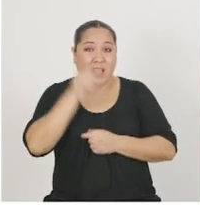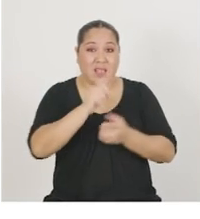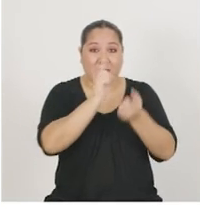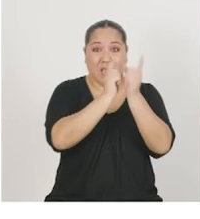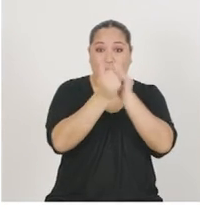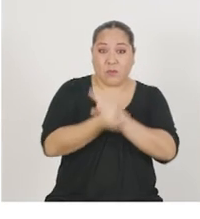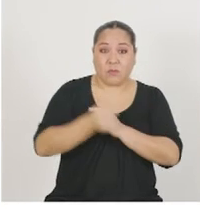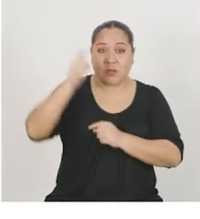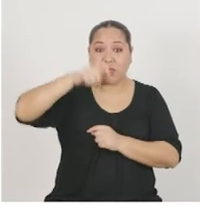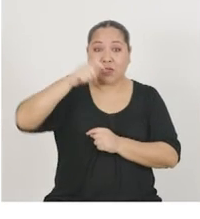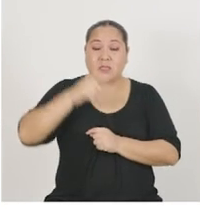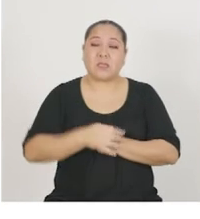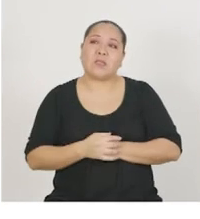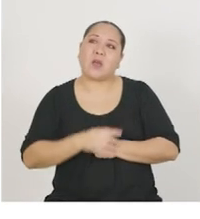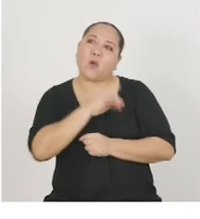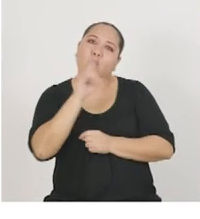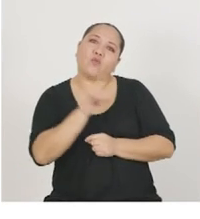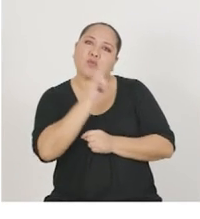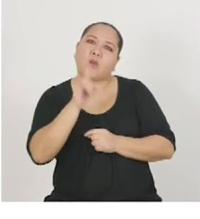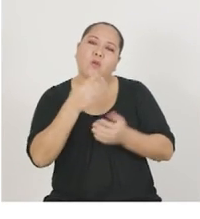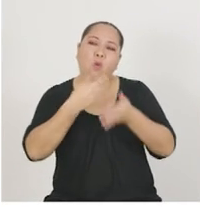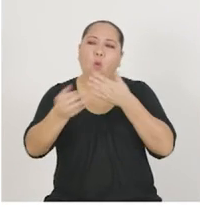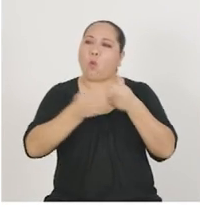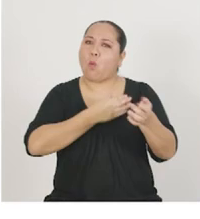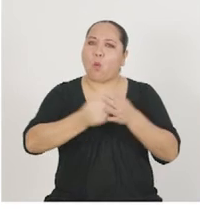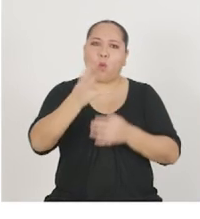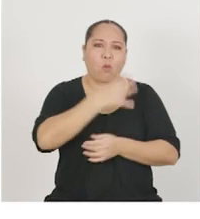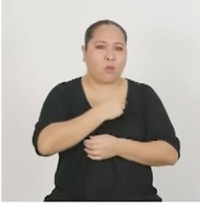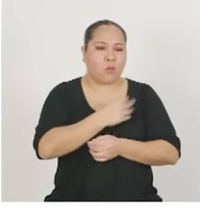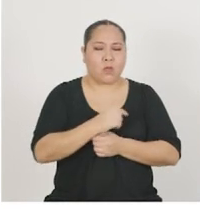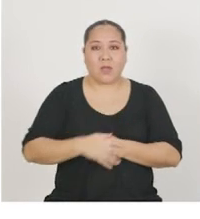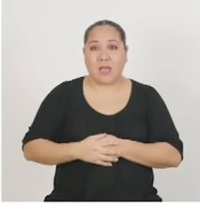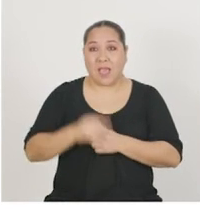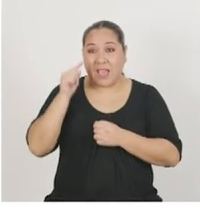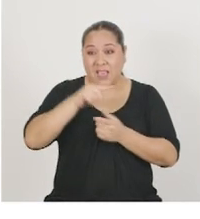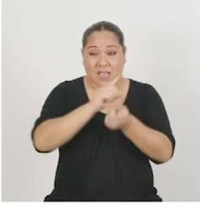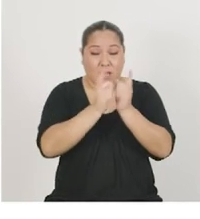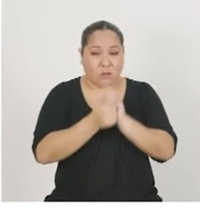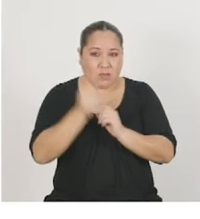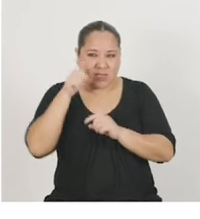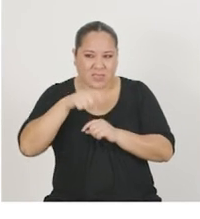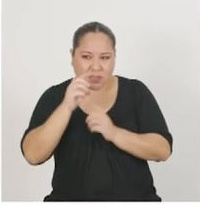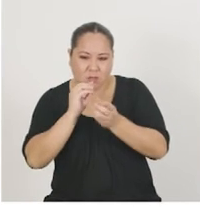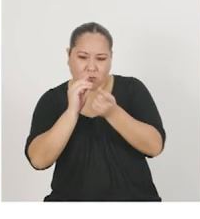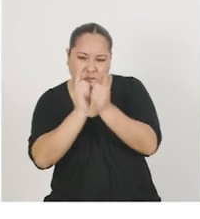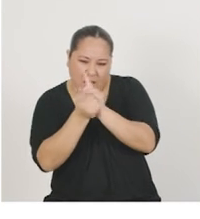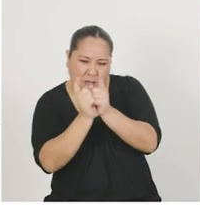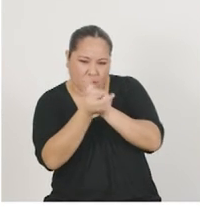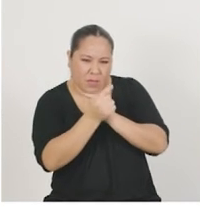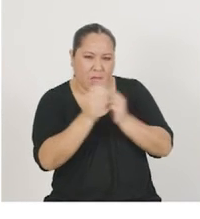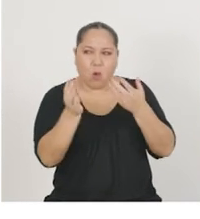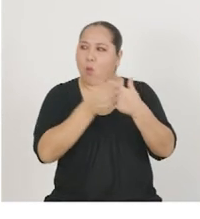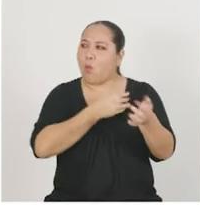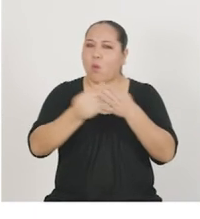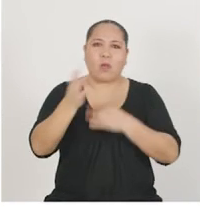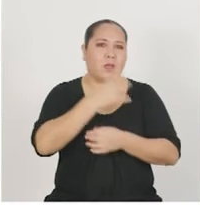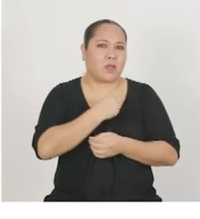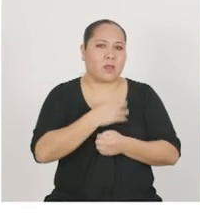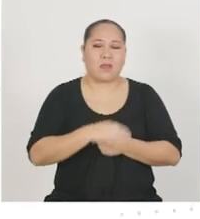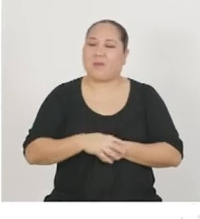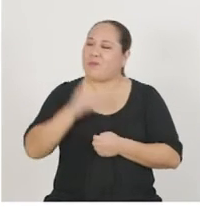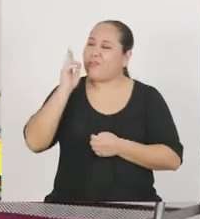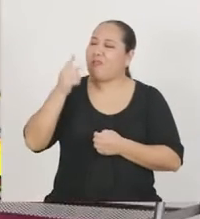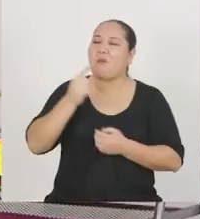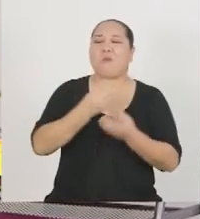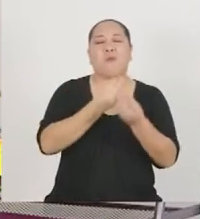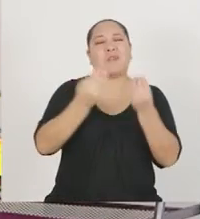El cambio debe ser usado por todas las edades. El cambio debe ser adaptable a todas las edades.